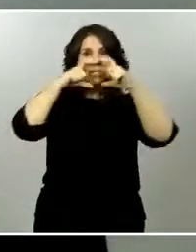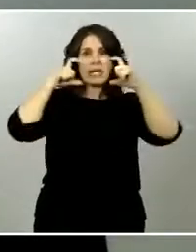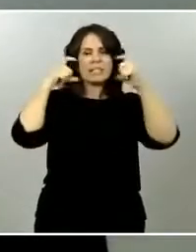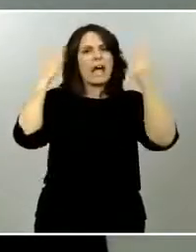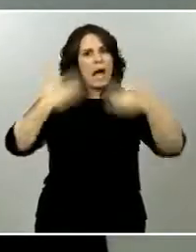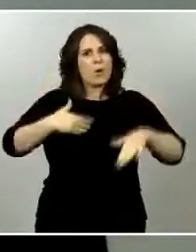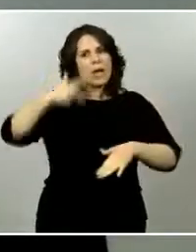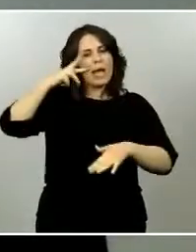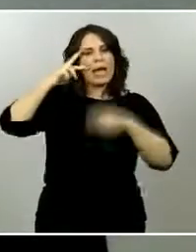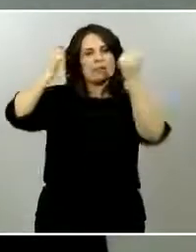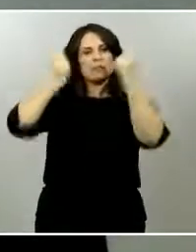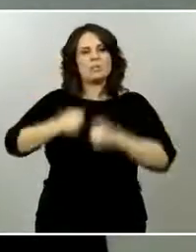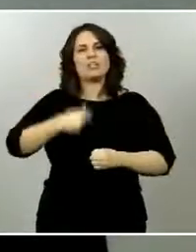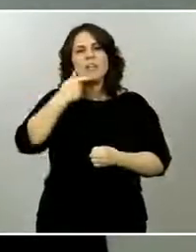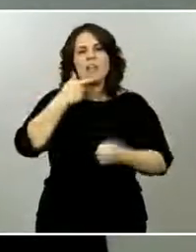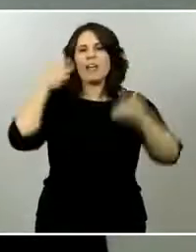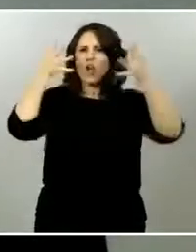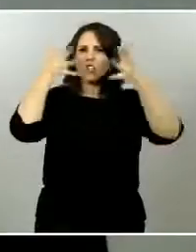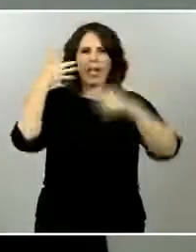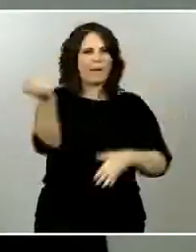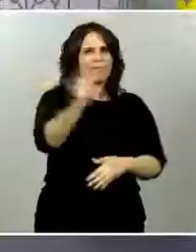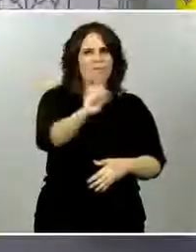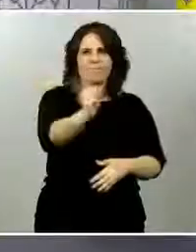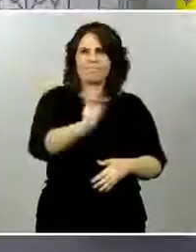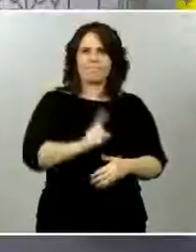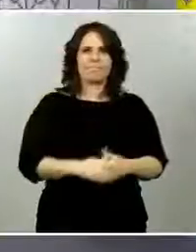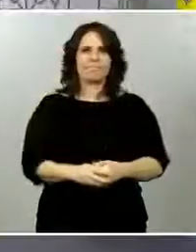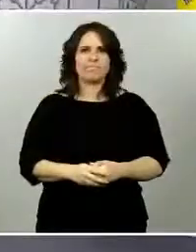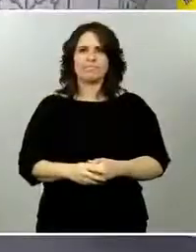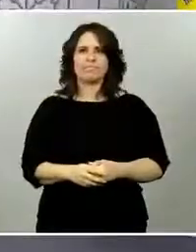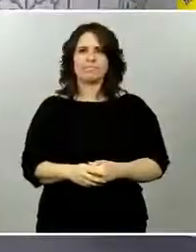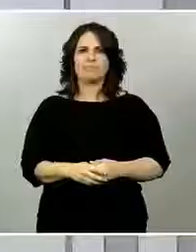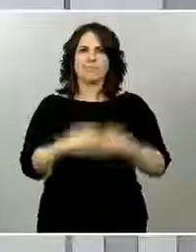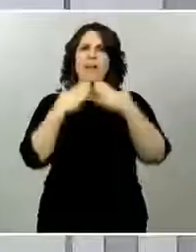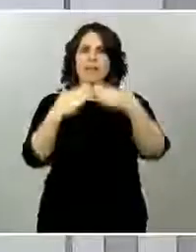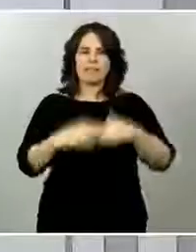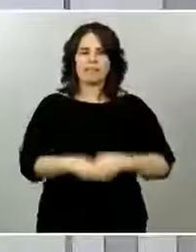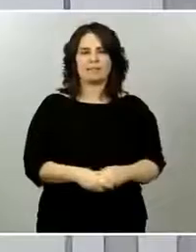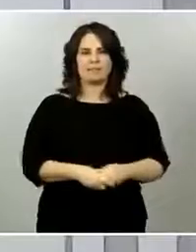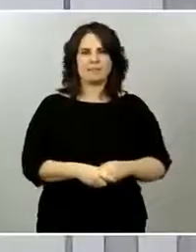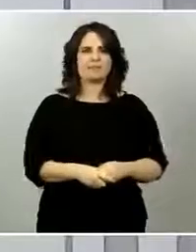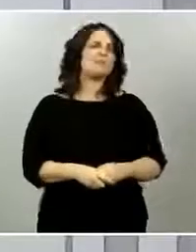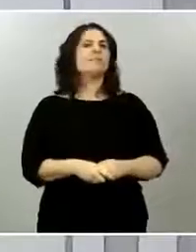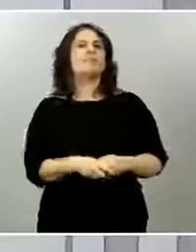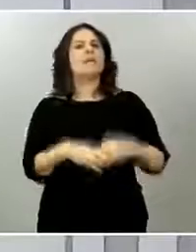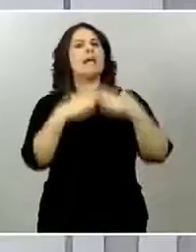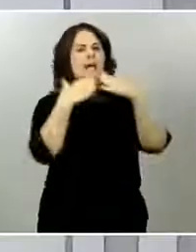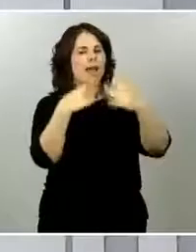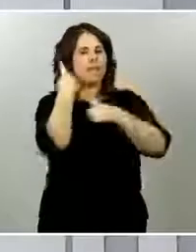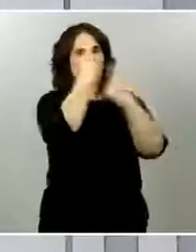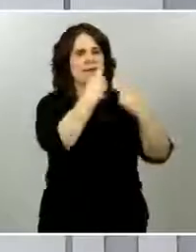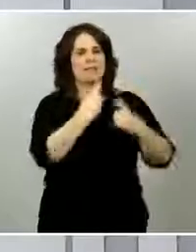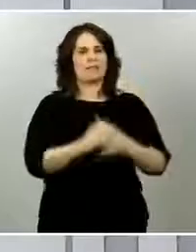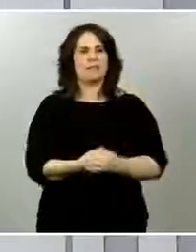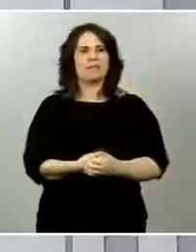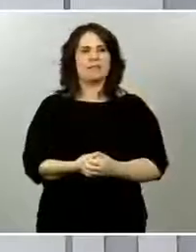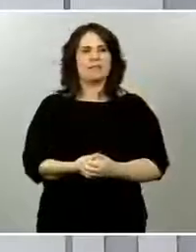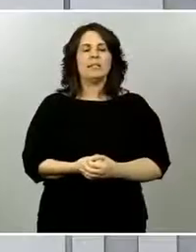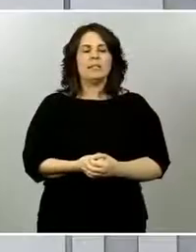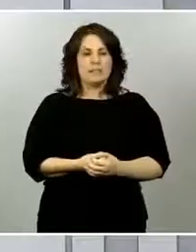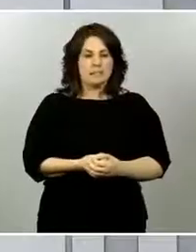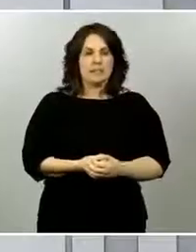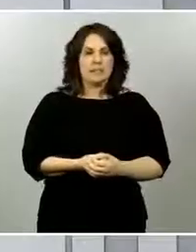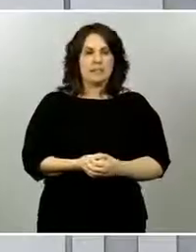colectivos que han criticado esta medida. ¿Está de acuerdo el Gobierno con que se den este tipo de mascarillas, pese a que los expertos lo han